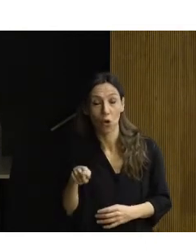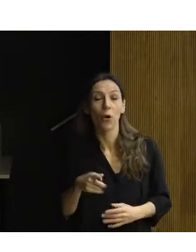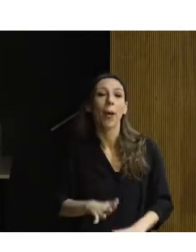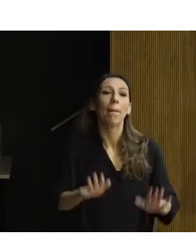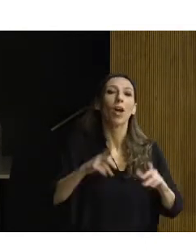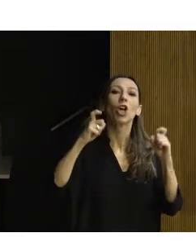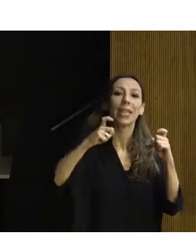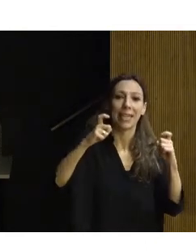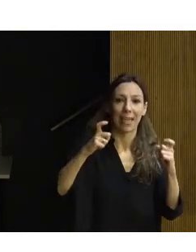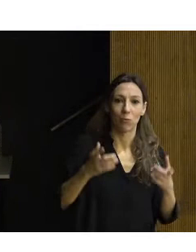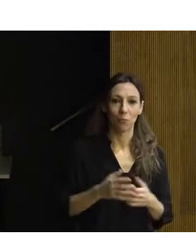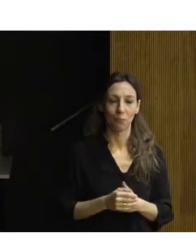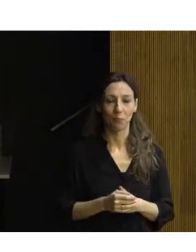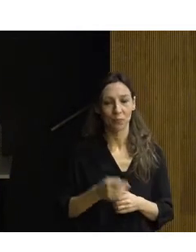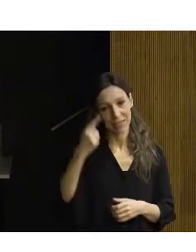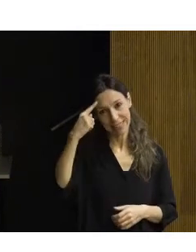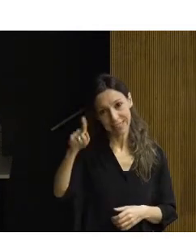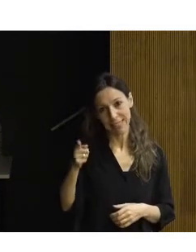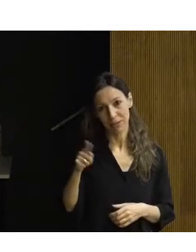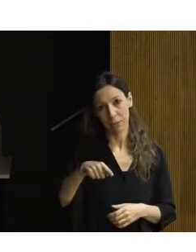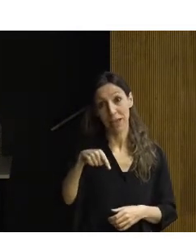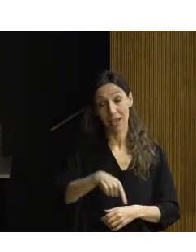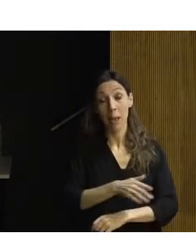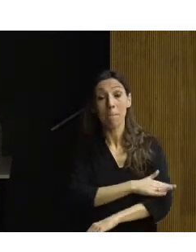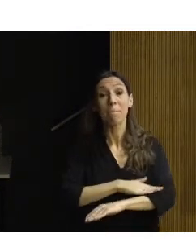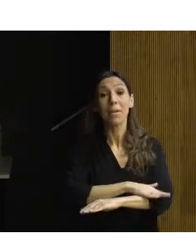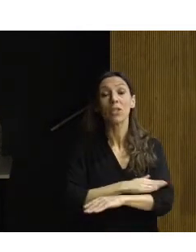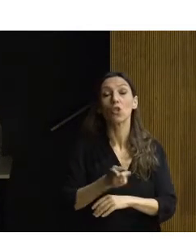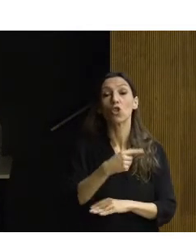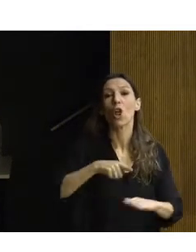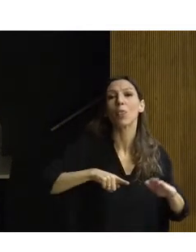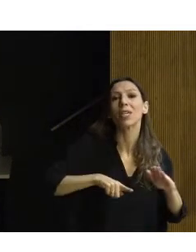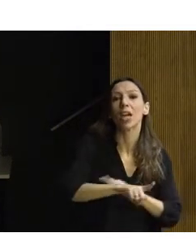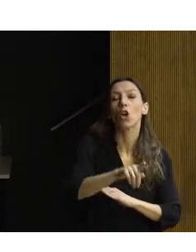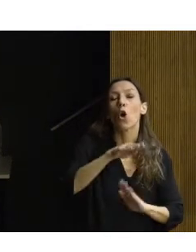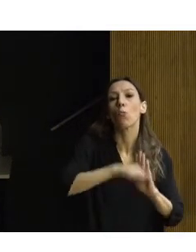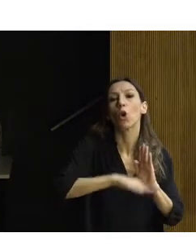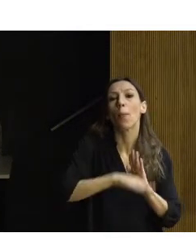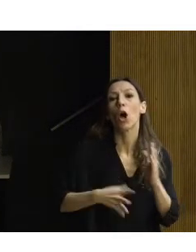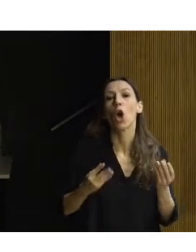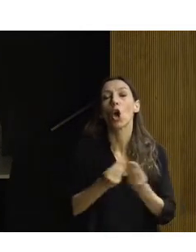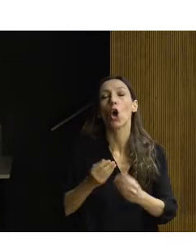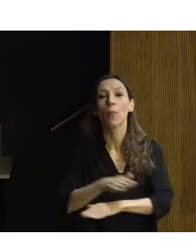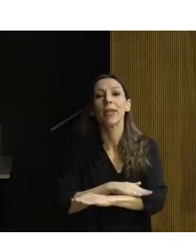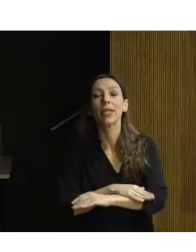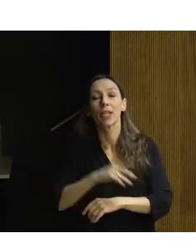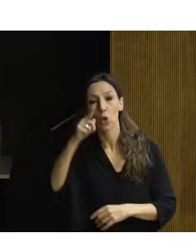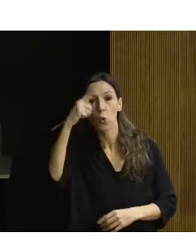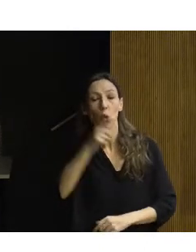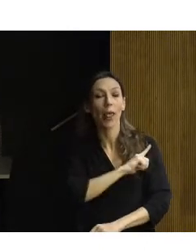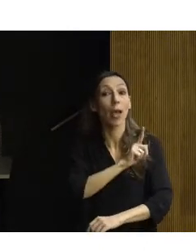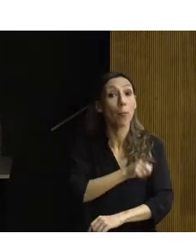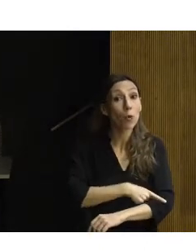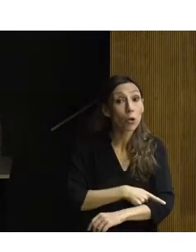Como sabéis, también desde el ministerio desarrollamos el programa, junto con el ministerio de Cultura y Deporte, del 1,5% cultural, en el que